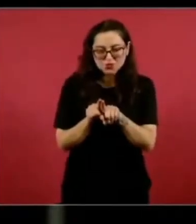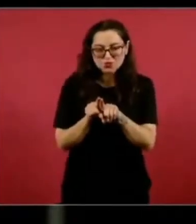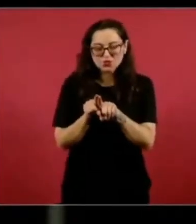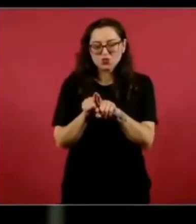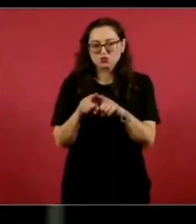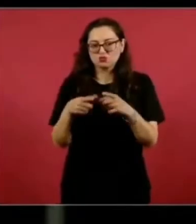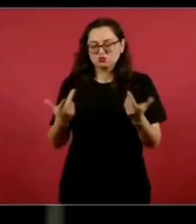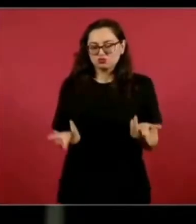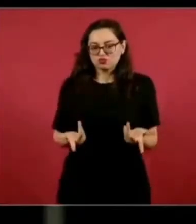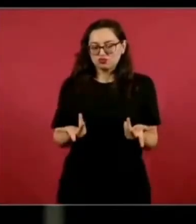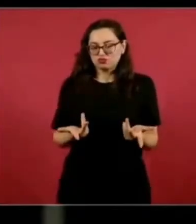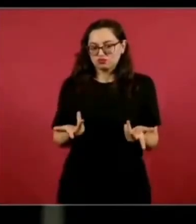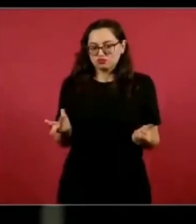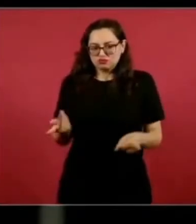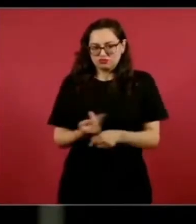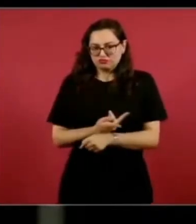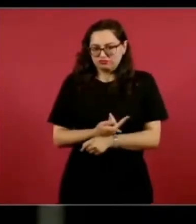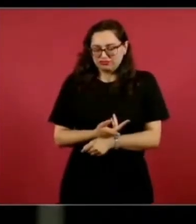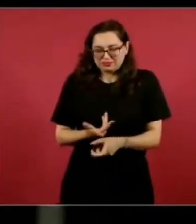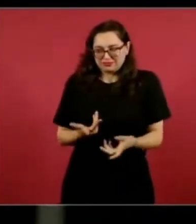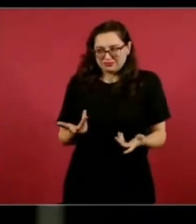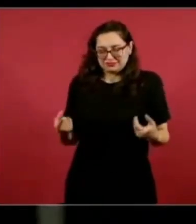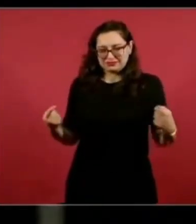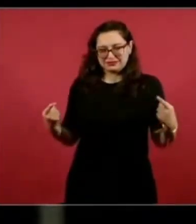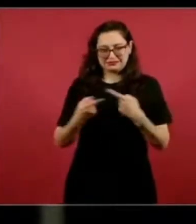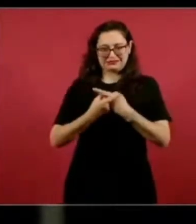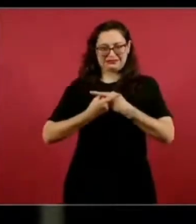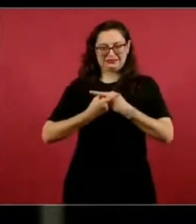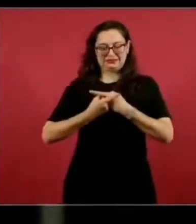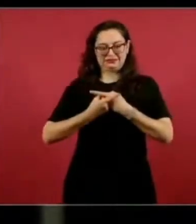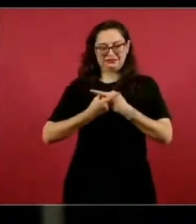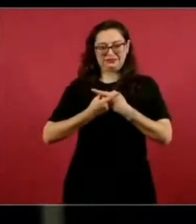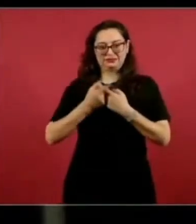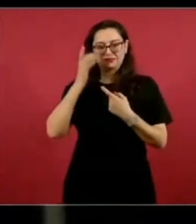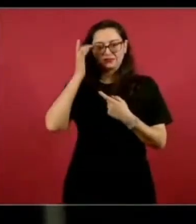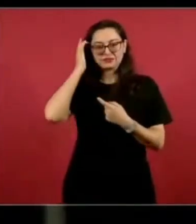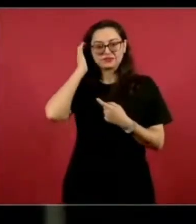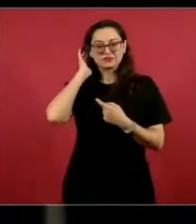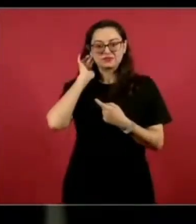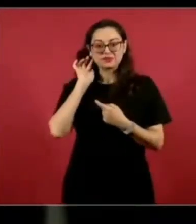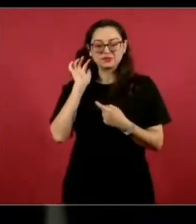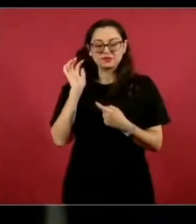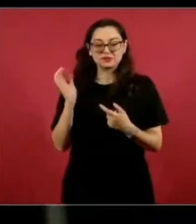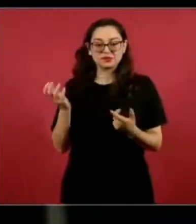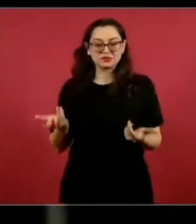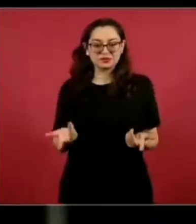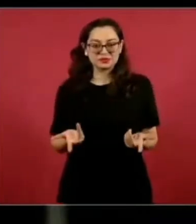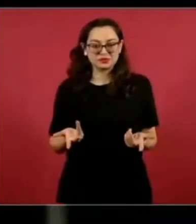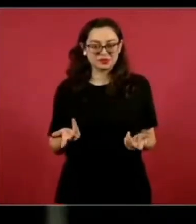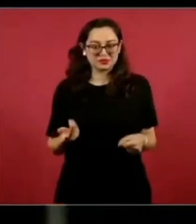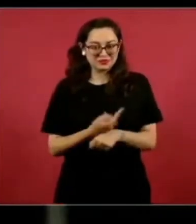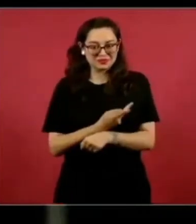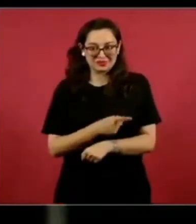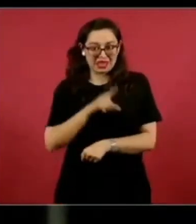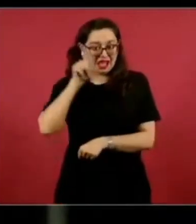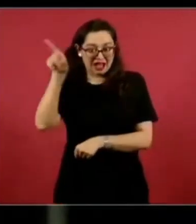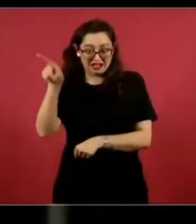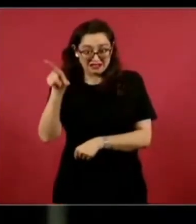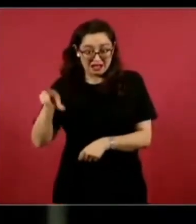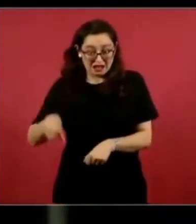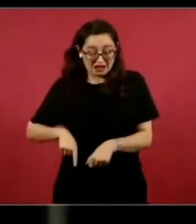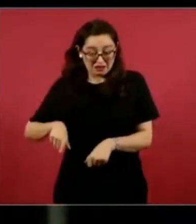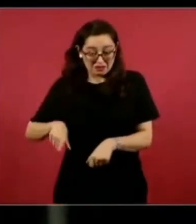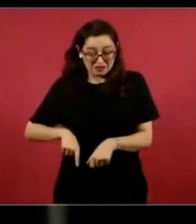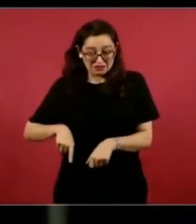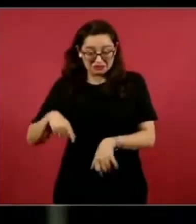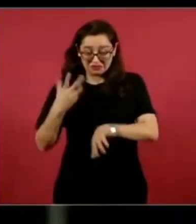vuelo presentado por la Secretaria. obviamente el gobierno mexicano no va a permitir que les estén ocultando una información o que les estén